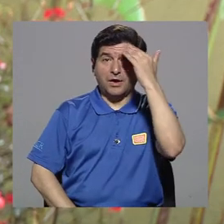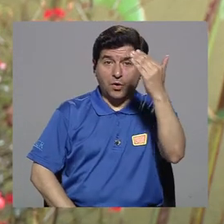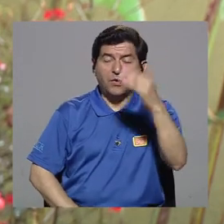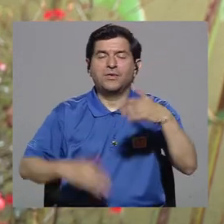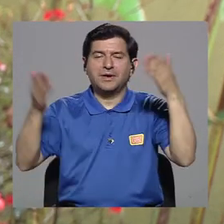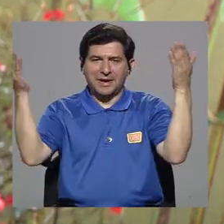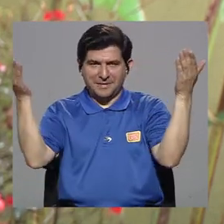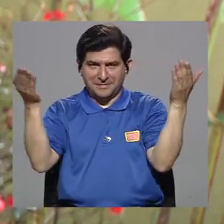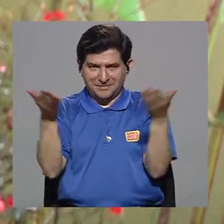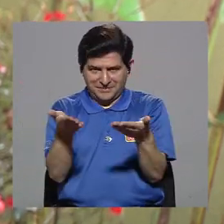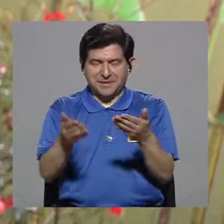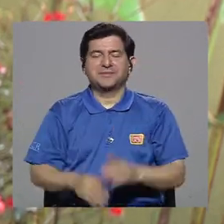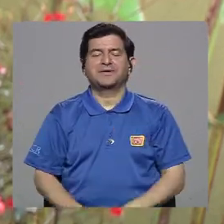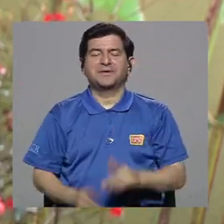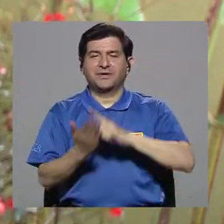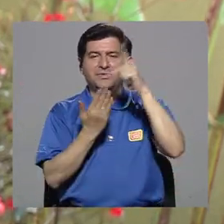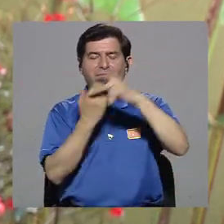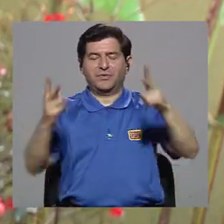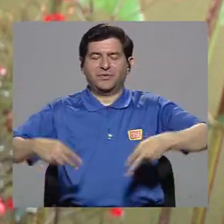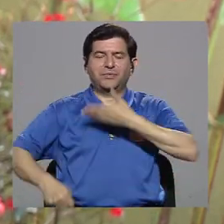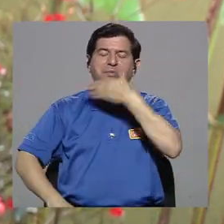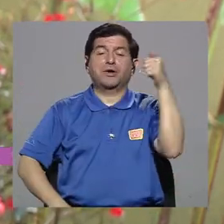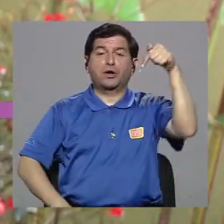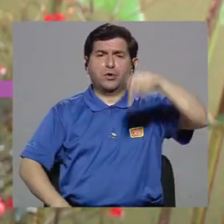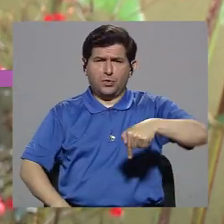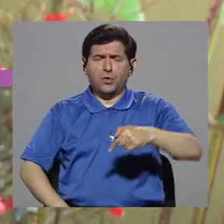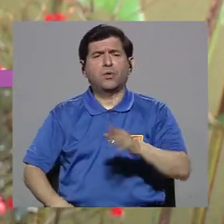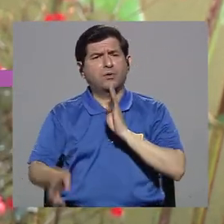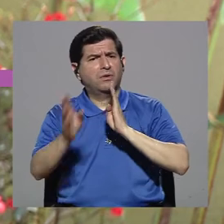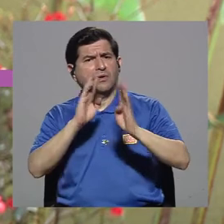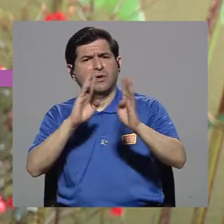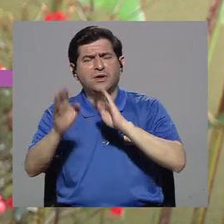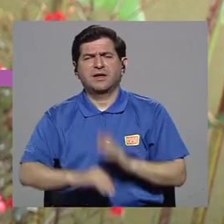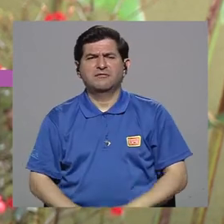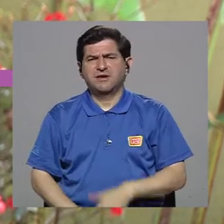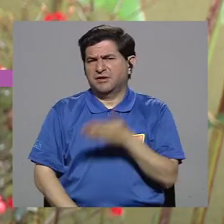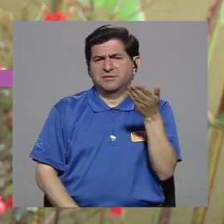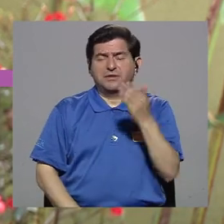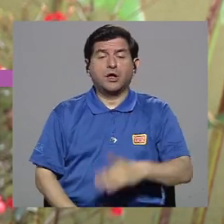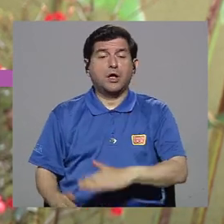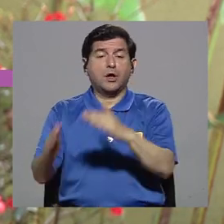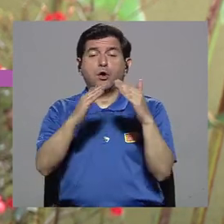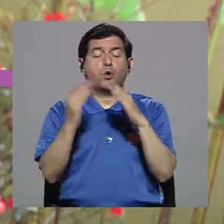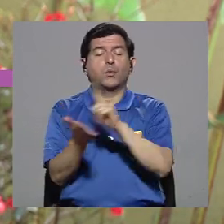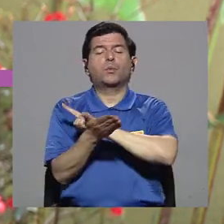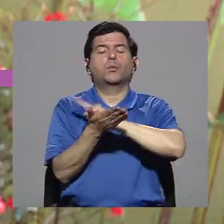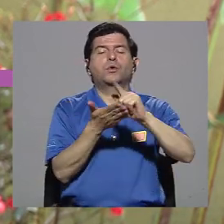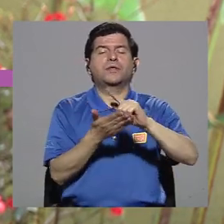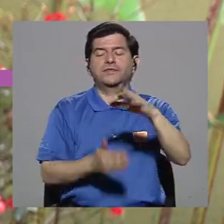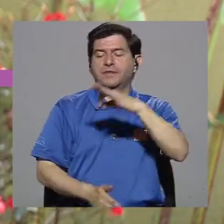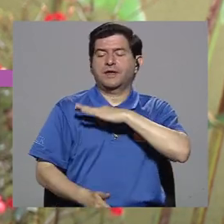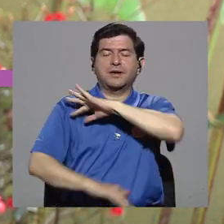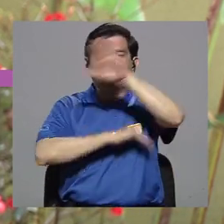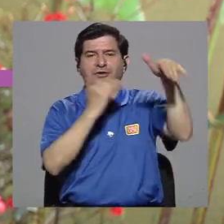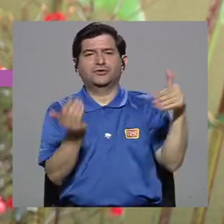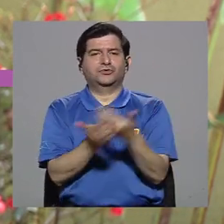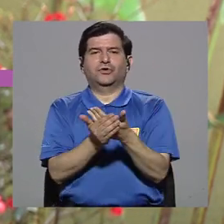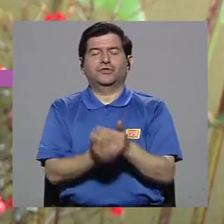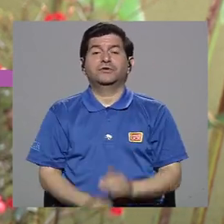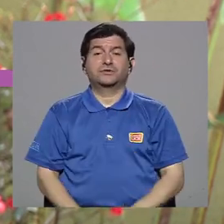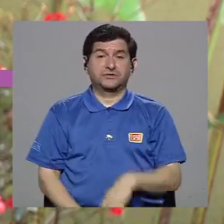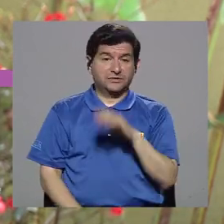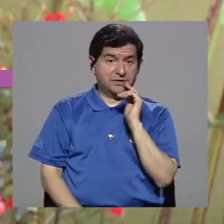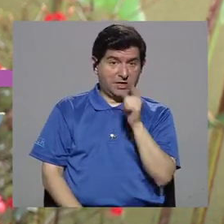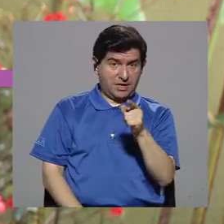Hola, tal? Bienvenido y bienvenida a Vivir Mejor. Hoy vamos a estar conversando acerca de comunidad limpia, bienestar para todos.